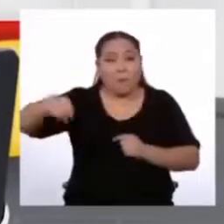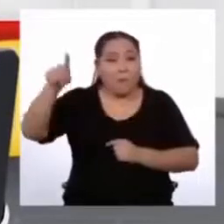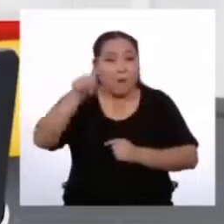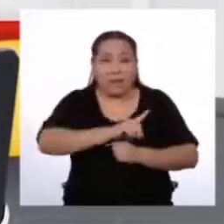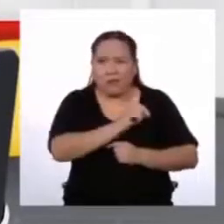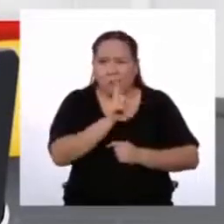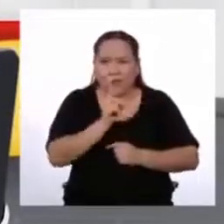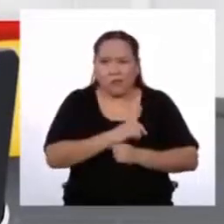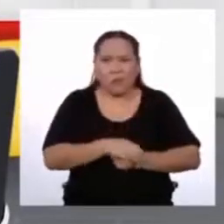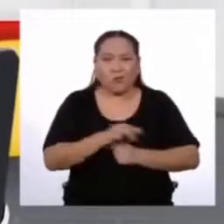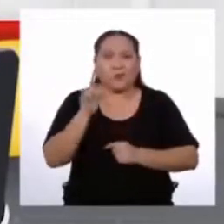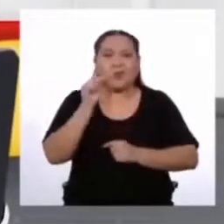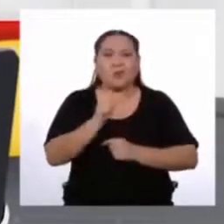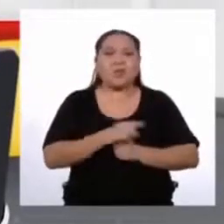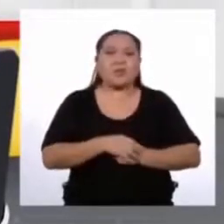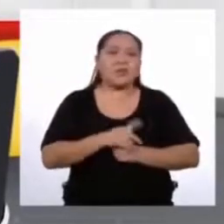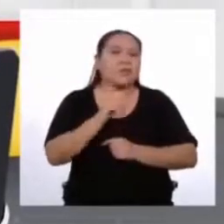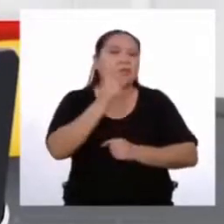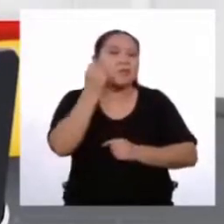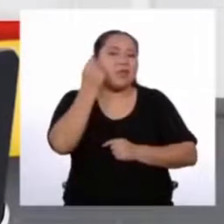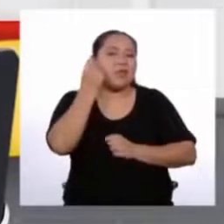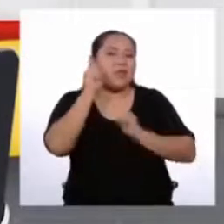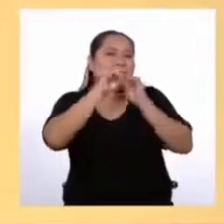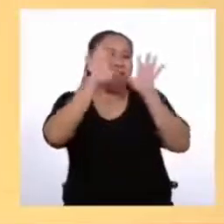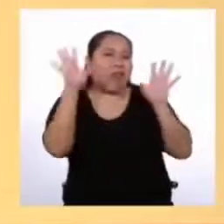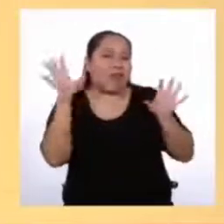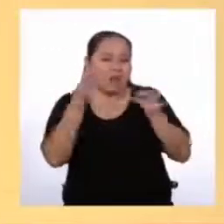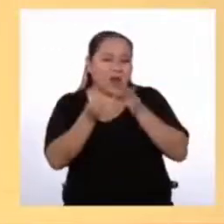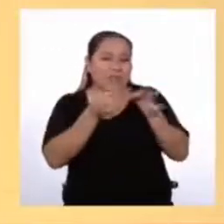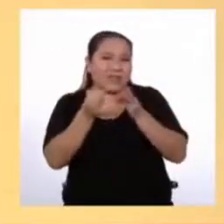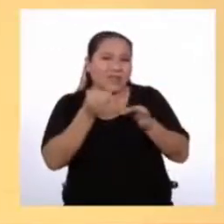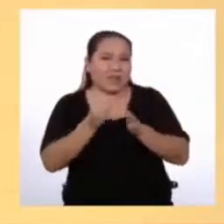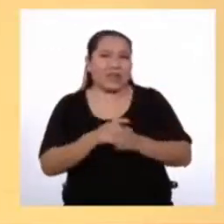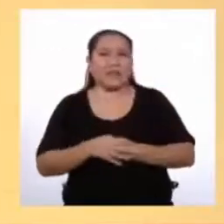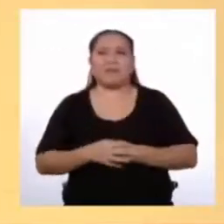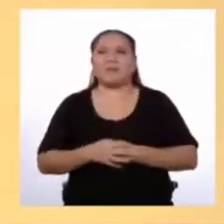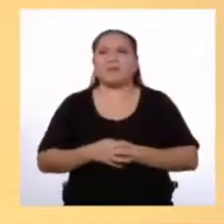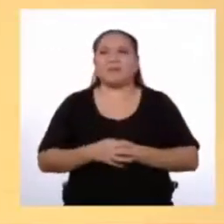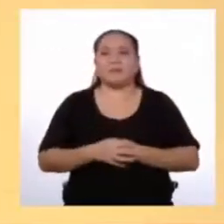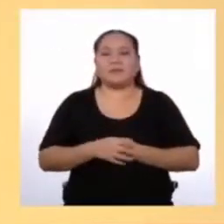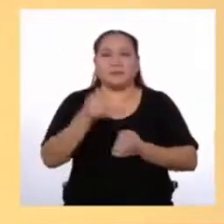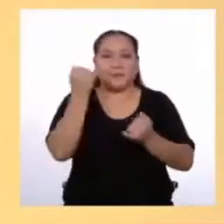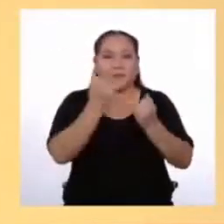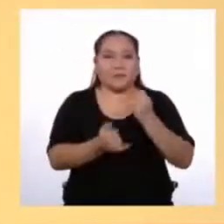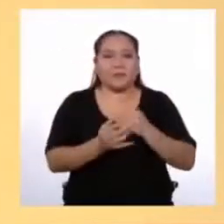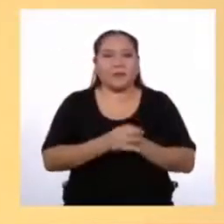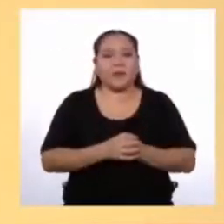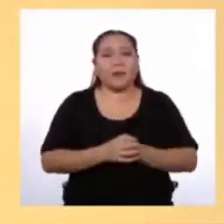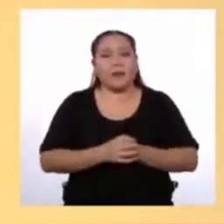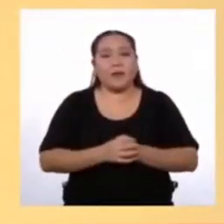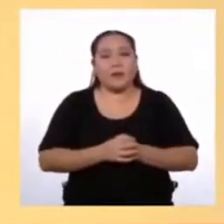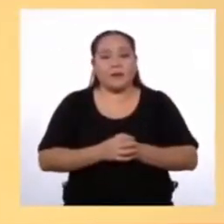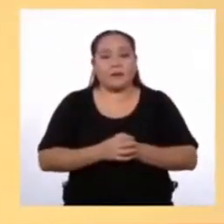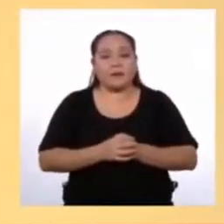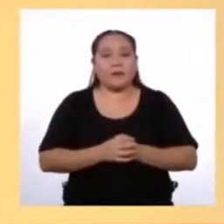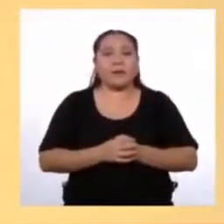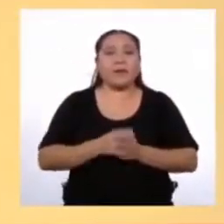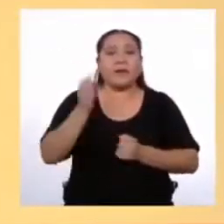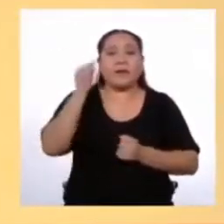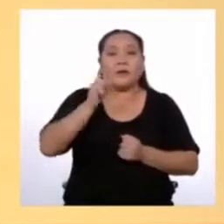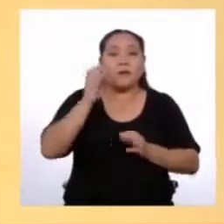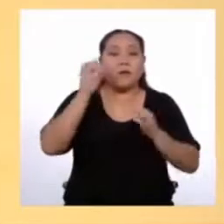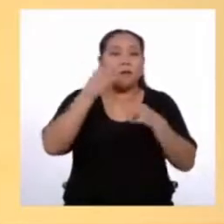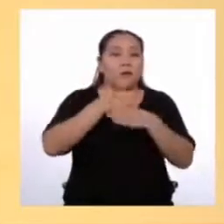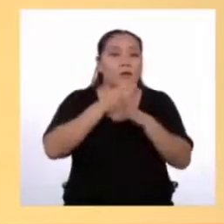sino que están siendo mal interpretadas Exacto Y finalmente, hay una manera de escribir el